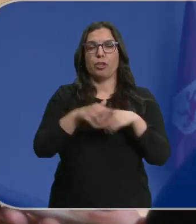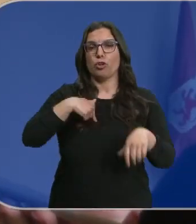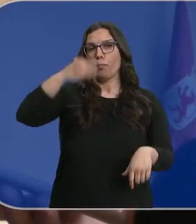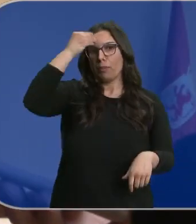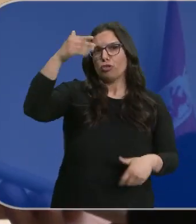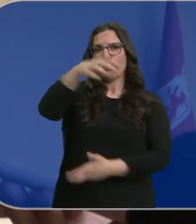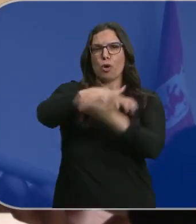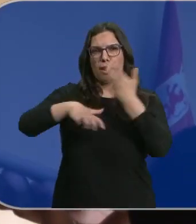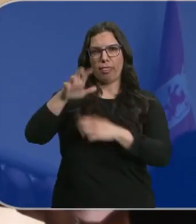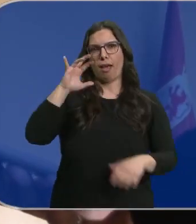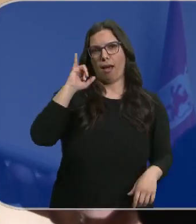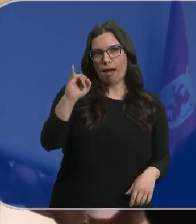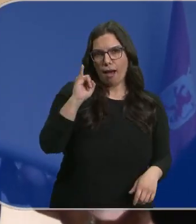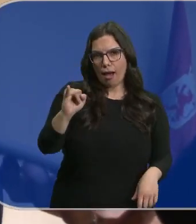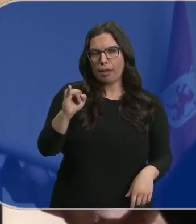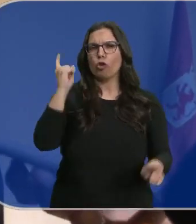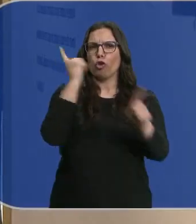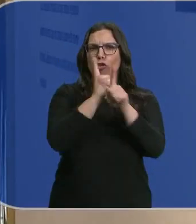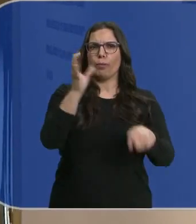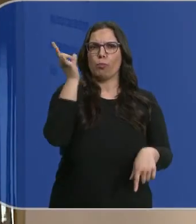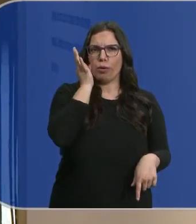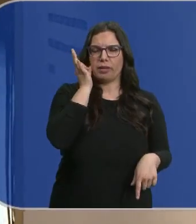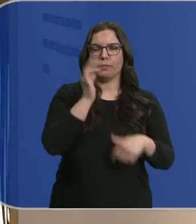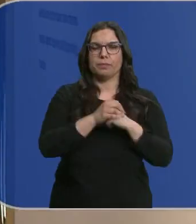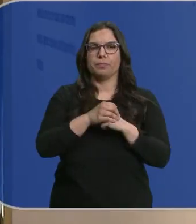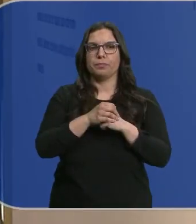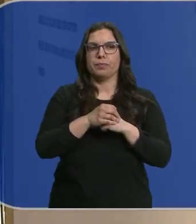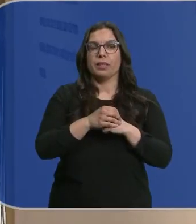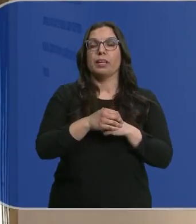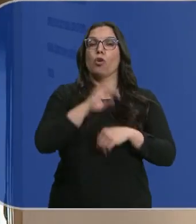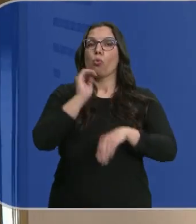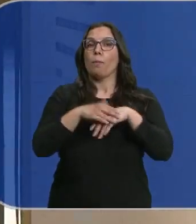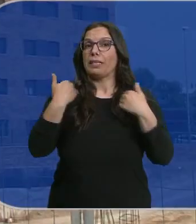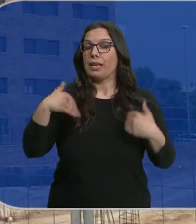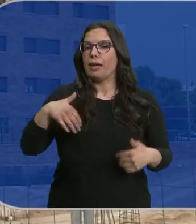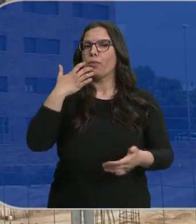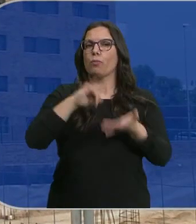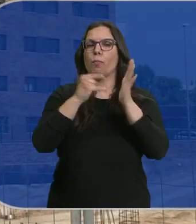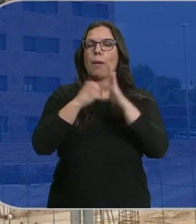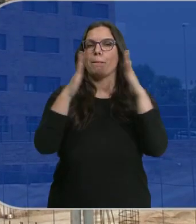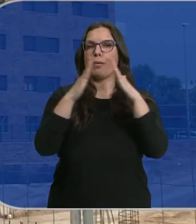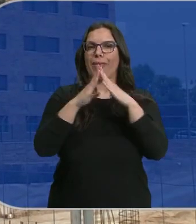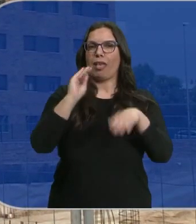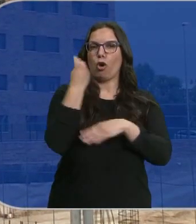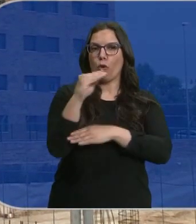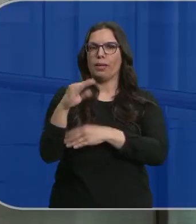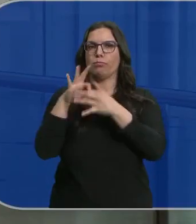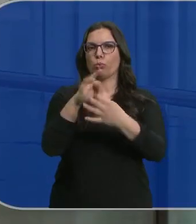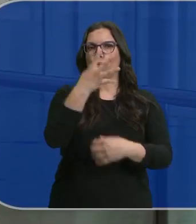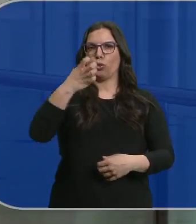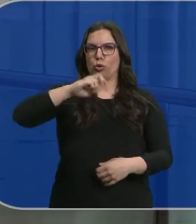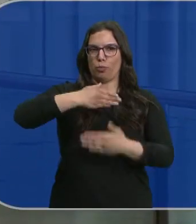una violencia por el hecho de ser mujer. En el haber compromisos cumplidos, un plan de vivienda joven con 400 millones.